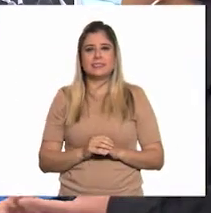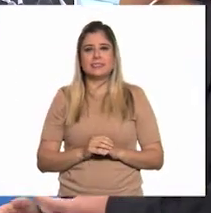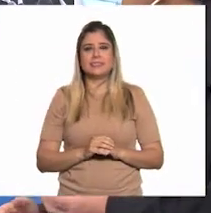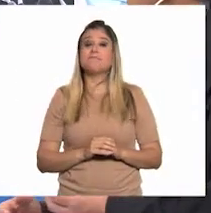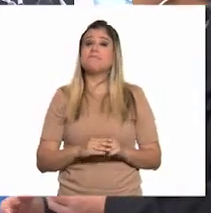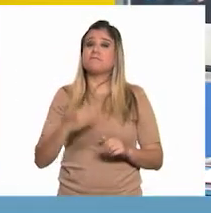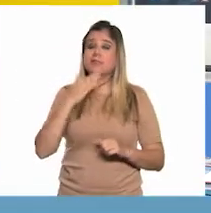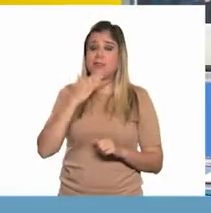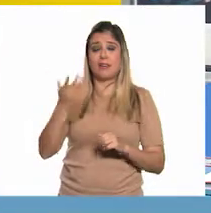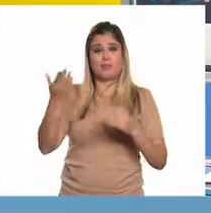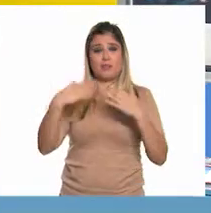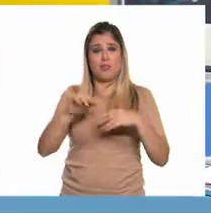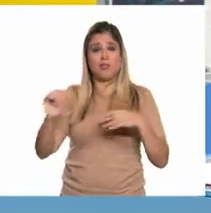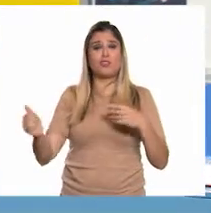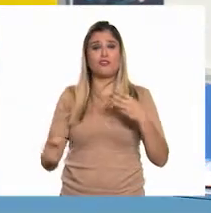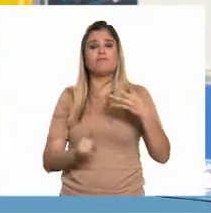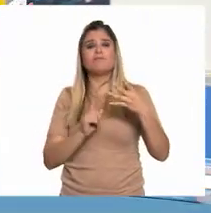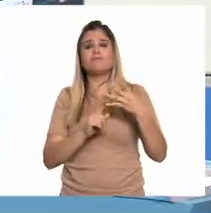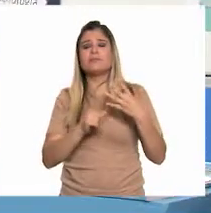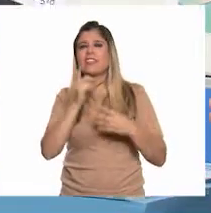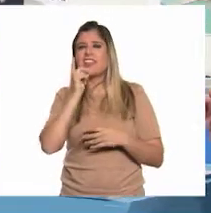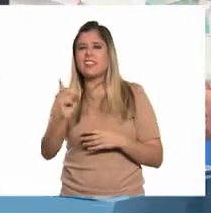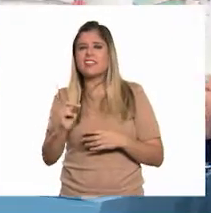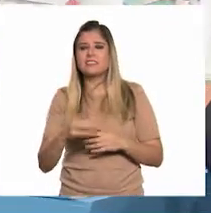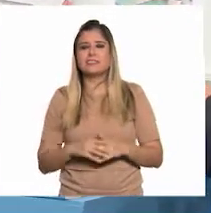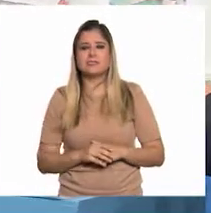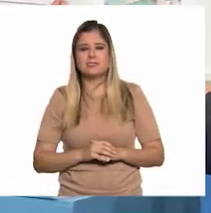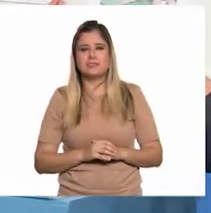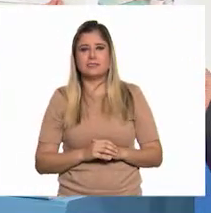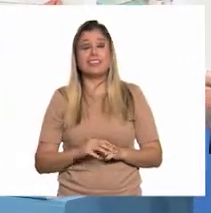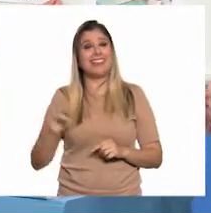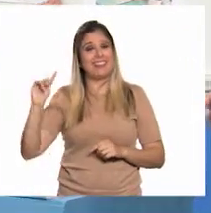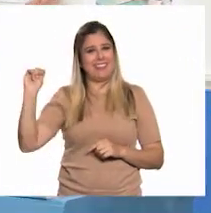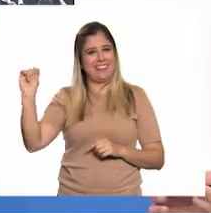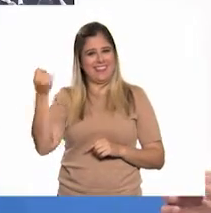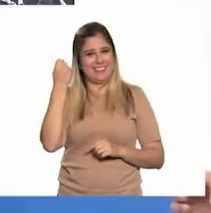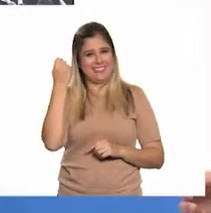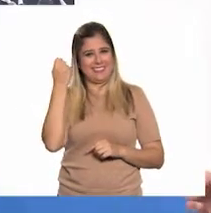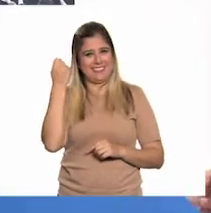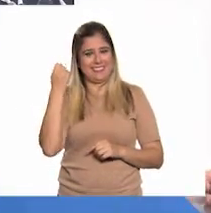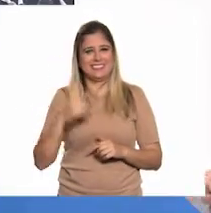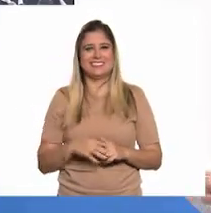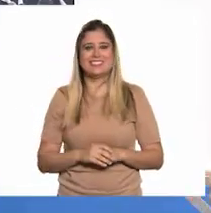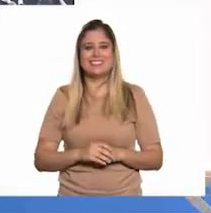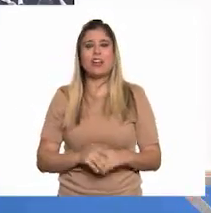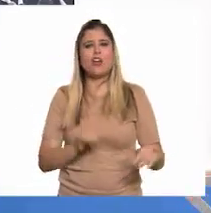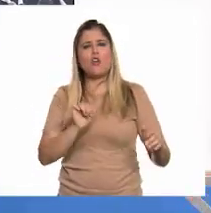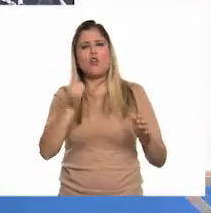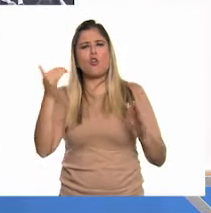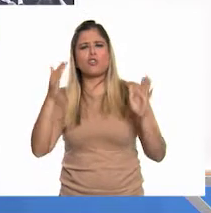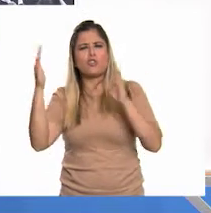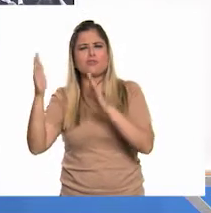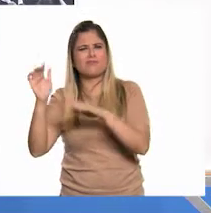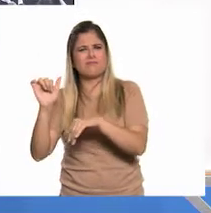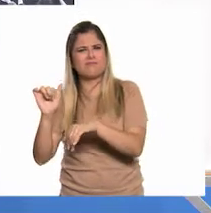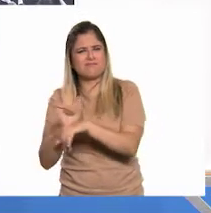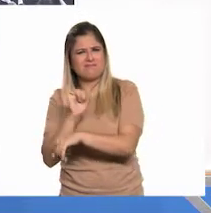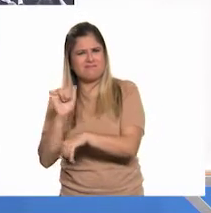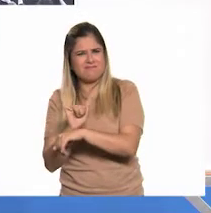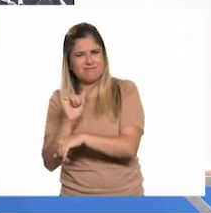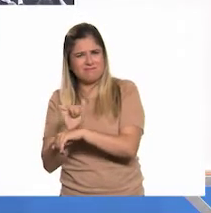Y el siguiente factor, ¿qué dice? A ver. Tecnología. La otra es un vehículo...